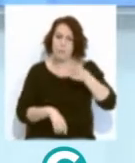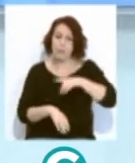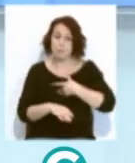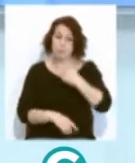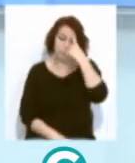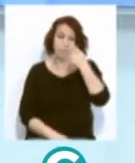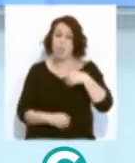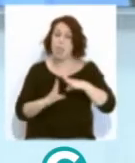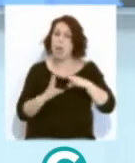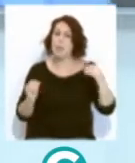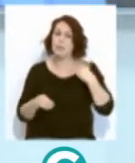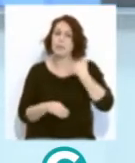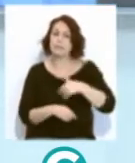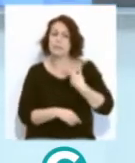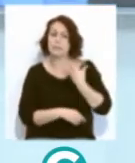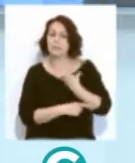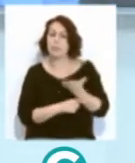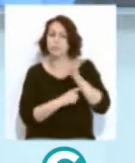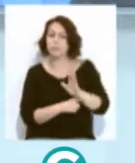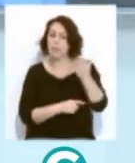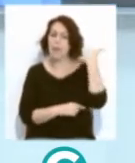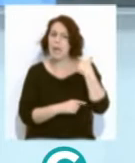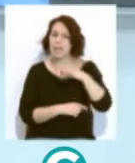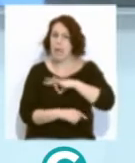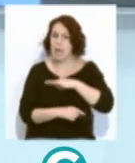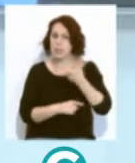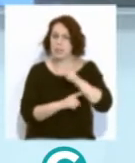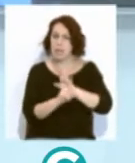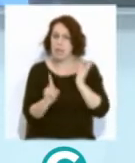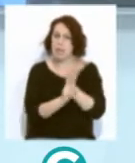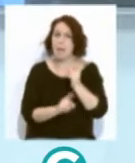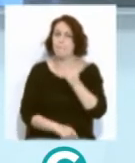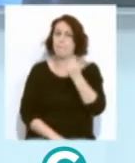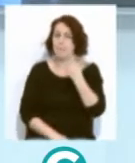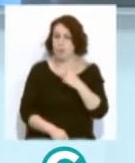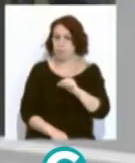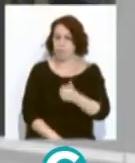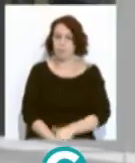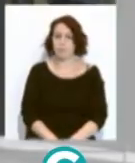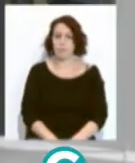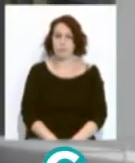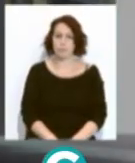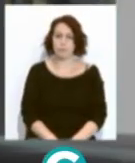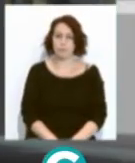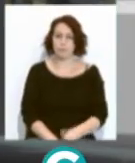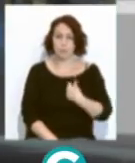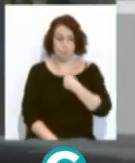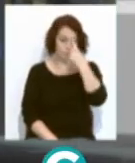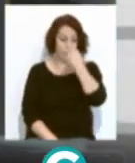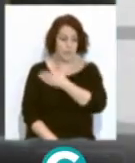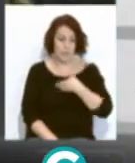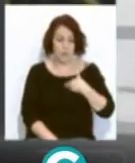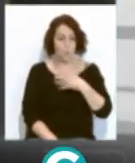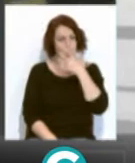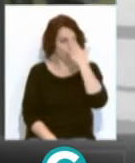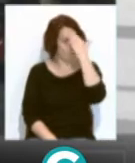comunidad andaluza ya lo planteó en enero con una tasa de incidencias de mil casos. Yo quiero recordar, porque quiero tener